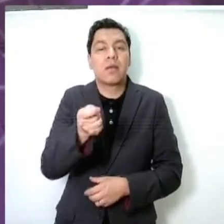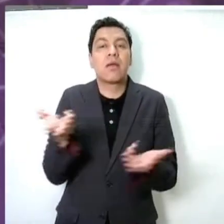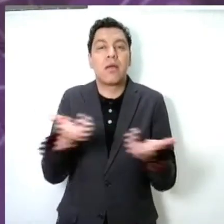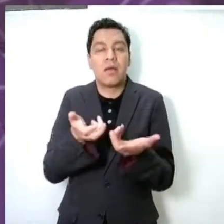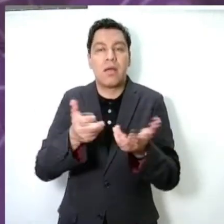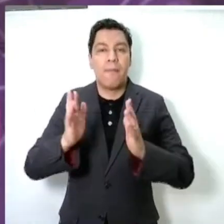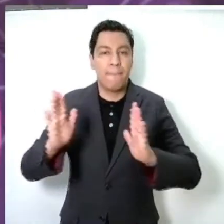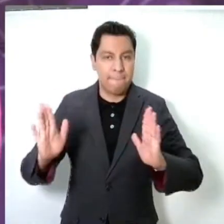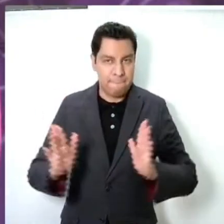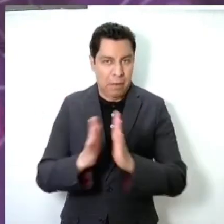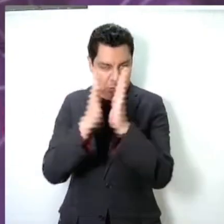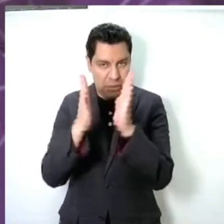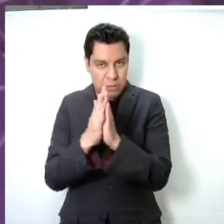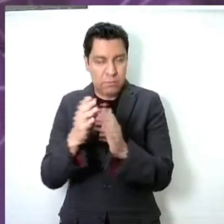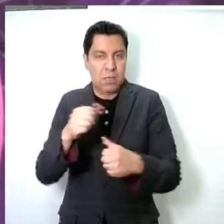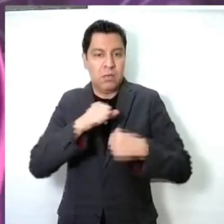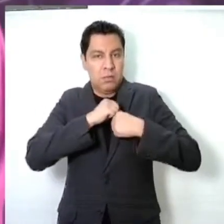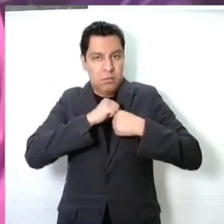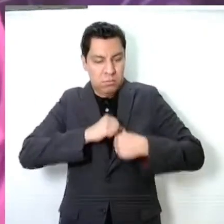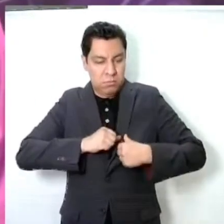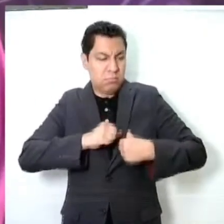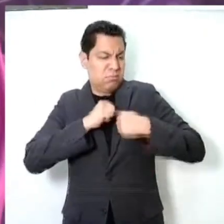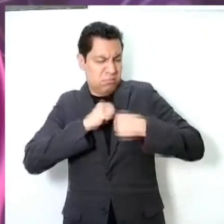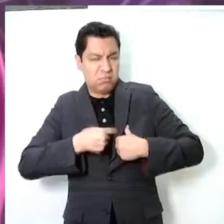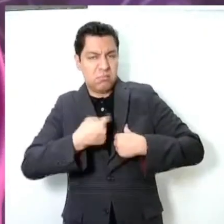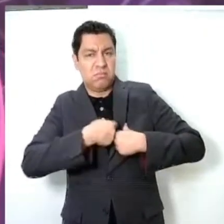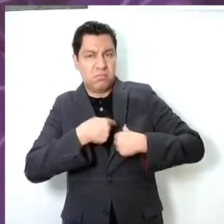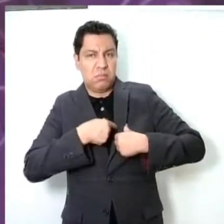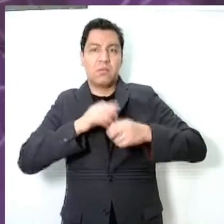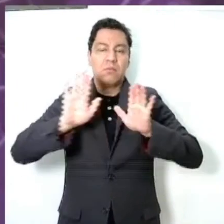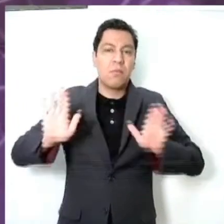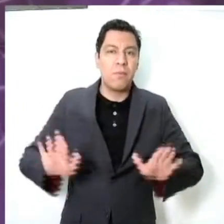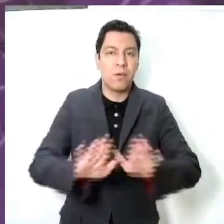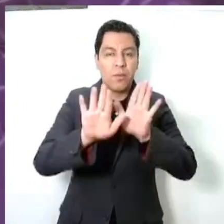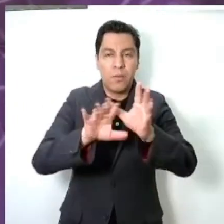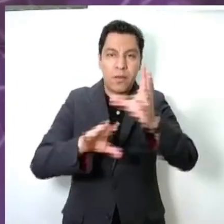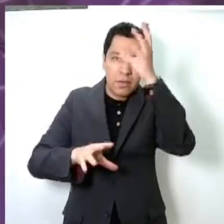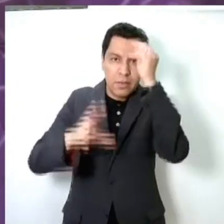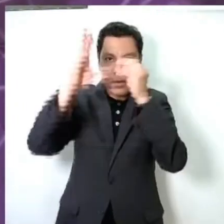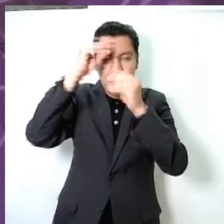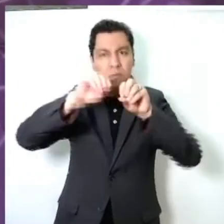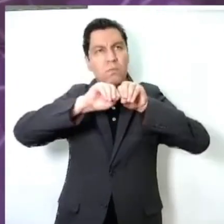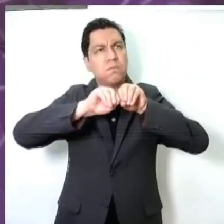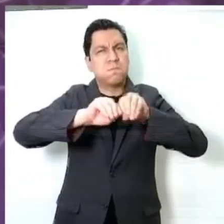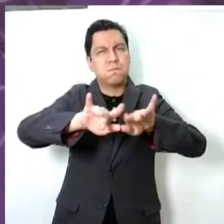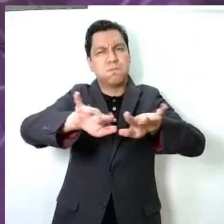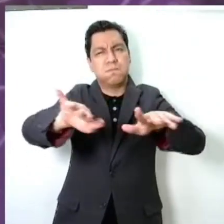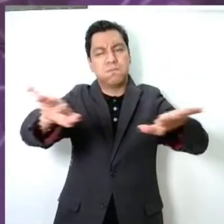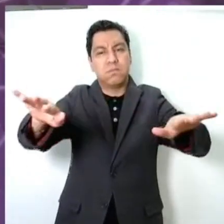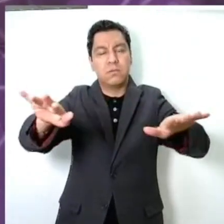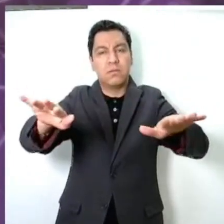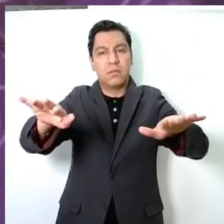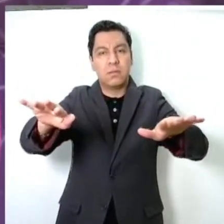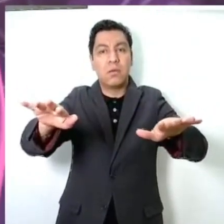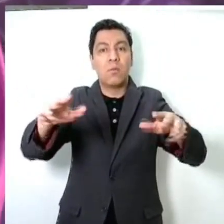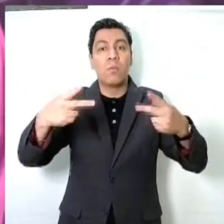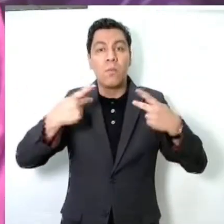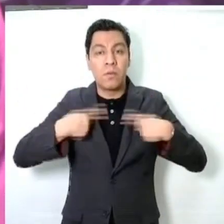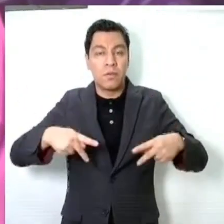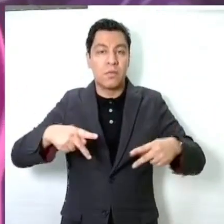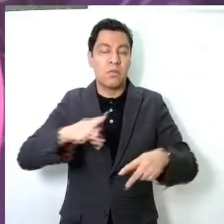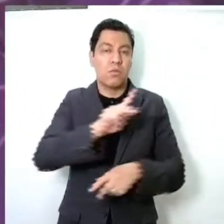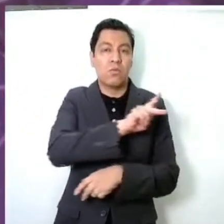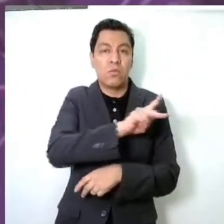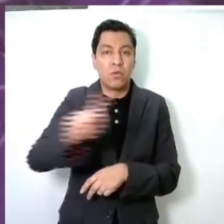comisionadas o comisionados, en promover el conocimiento en la sociedad del ejercicio del derecho